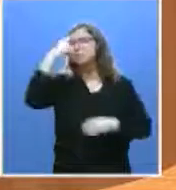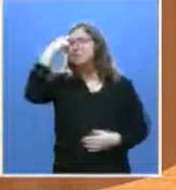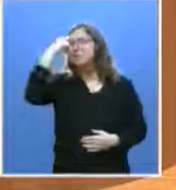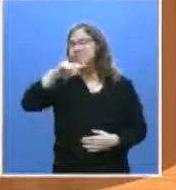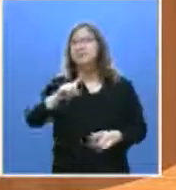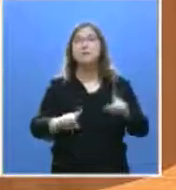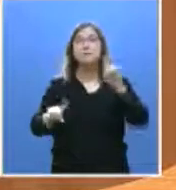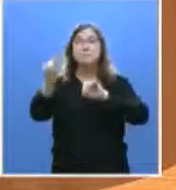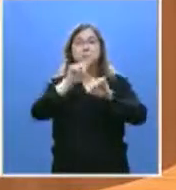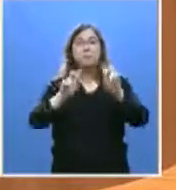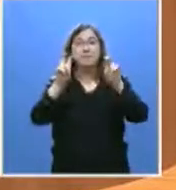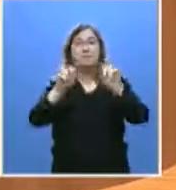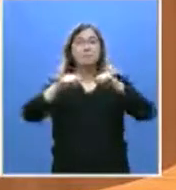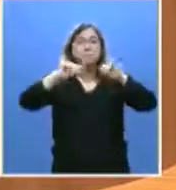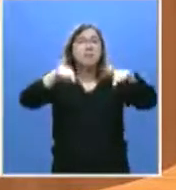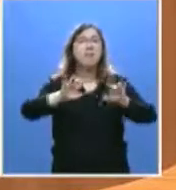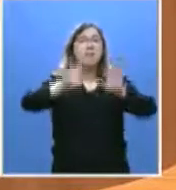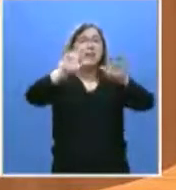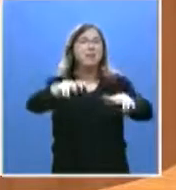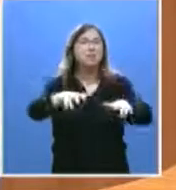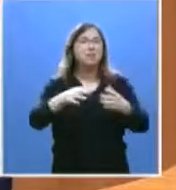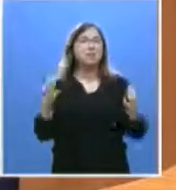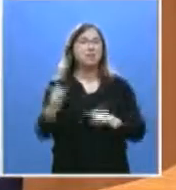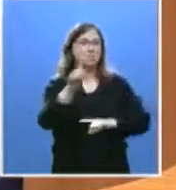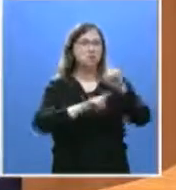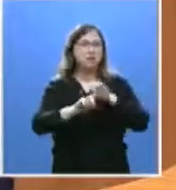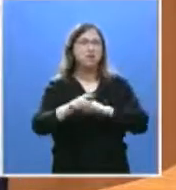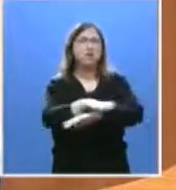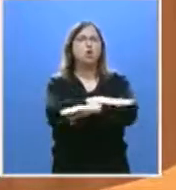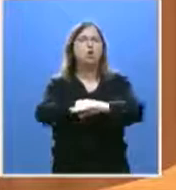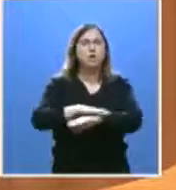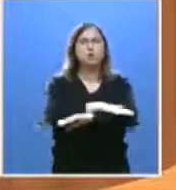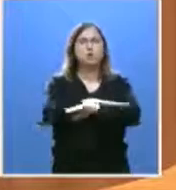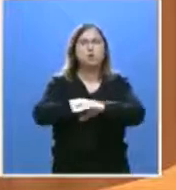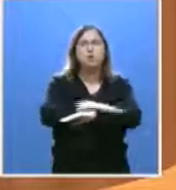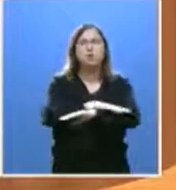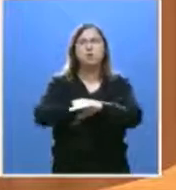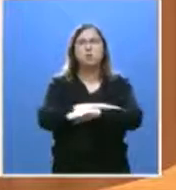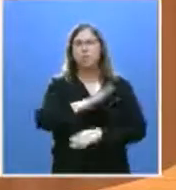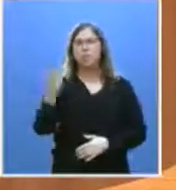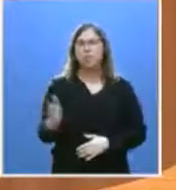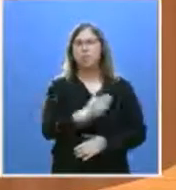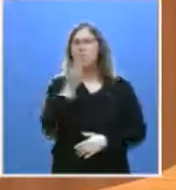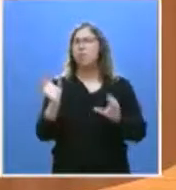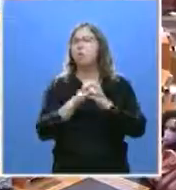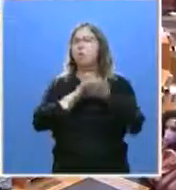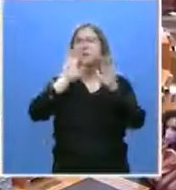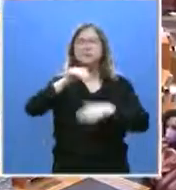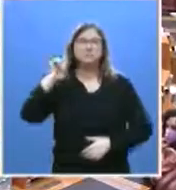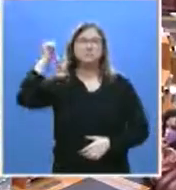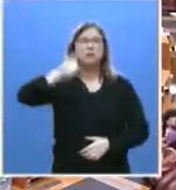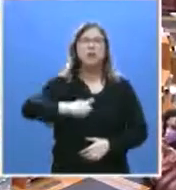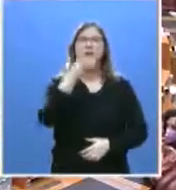El problema de León son precisamente los sucesivos gobiernos que ha tenido la Junta de Castilla y León durante 30 años,